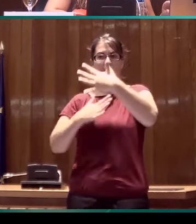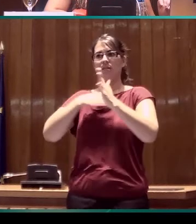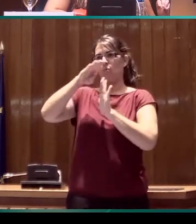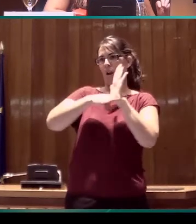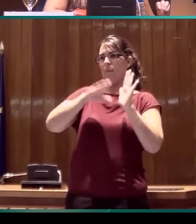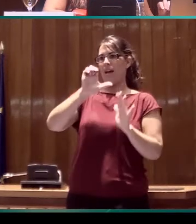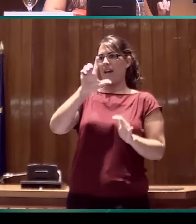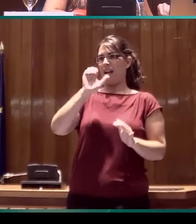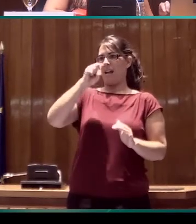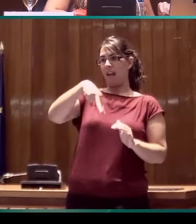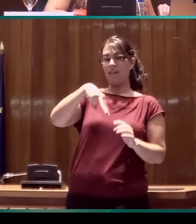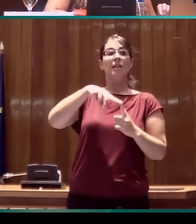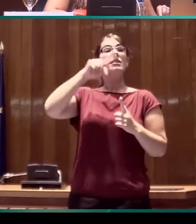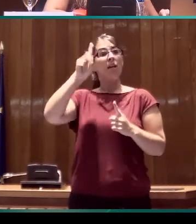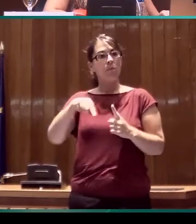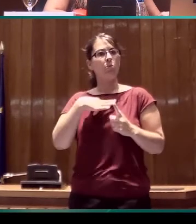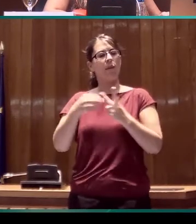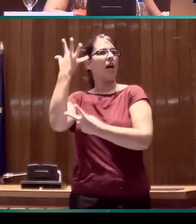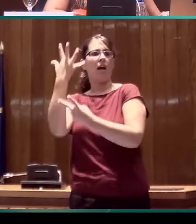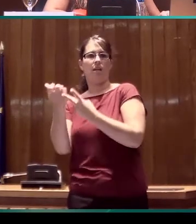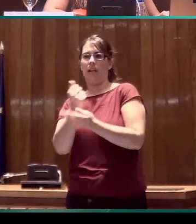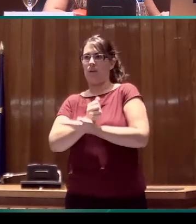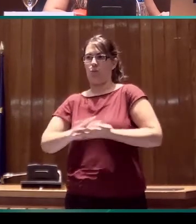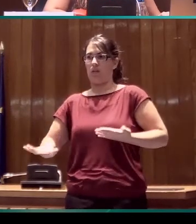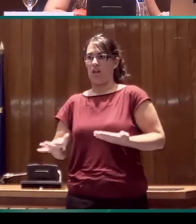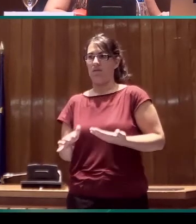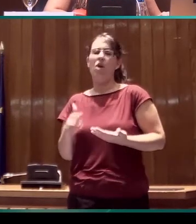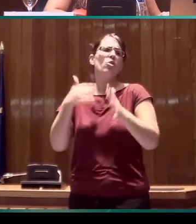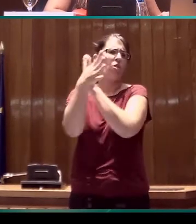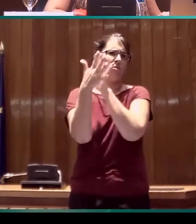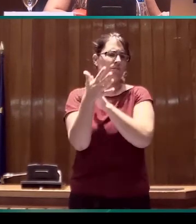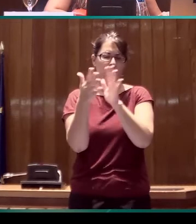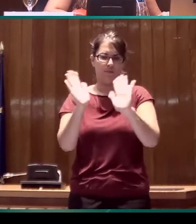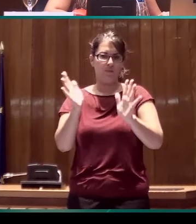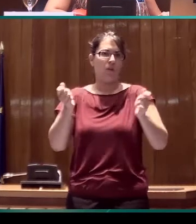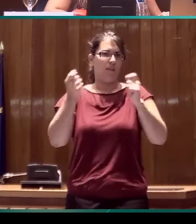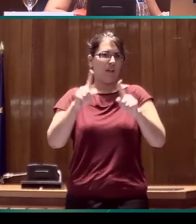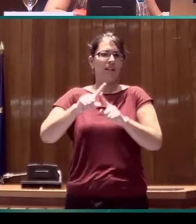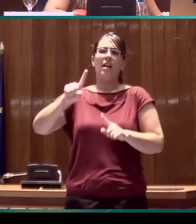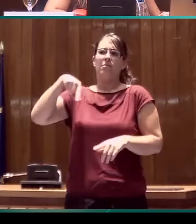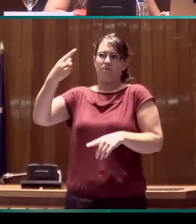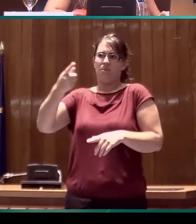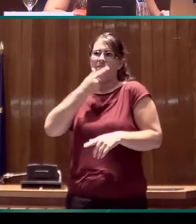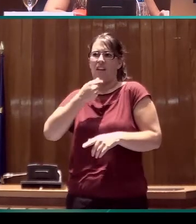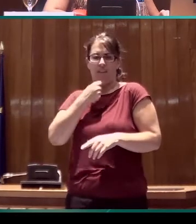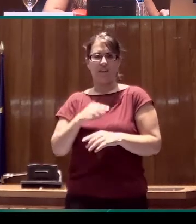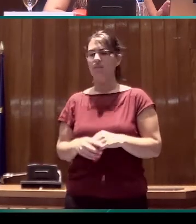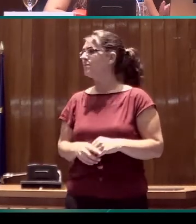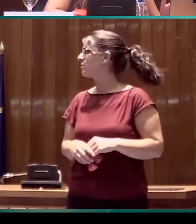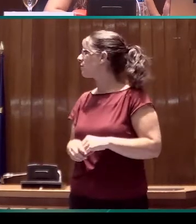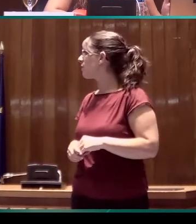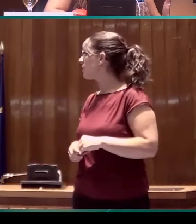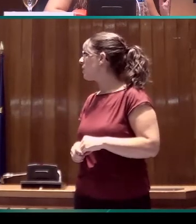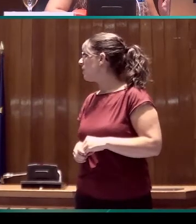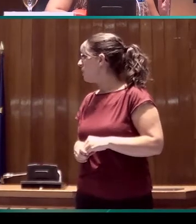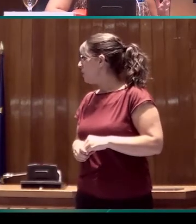también se puede hacer una descarga gratuita del mismo. No voy a entrar ahora para ir un poquito más ágil, pero si hay